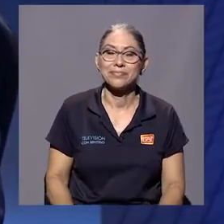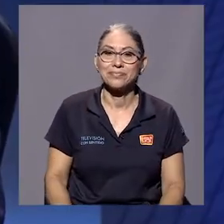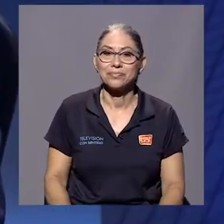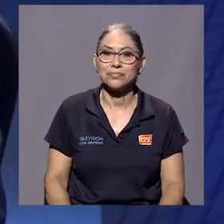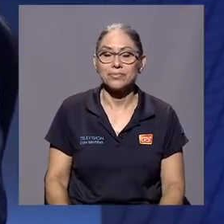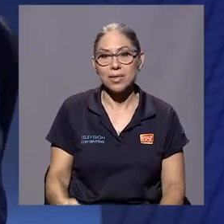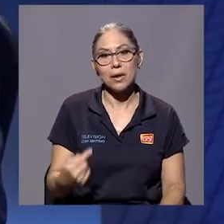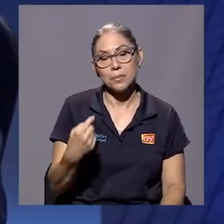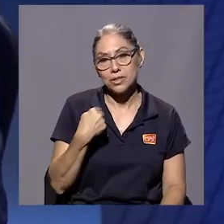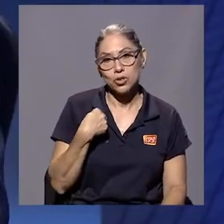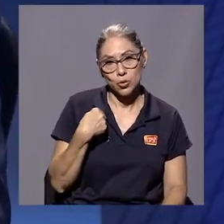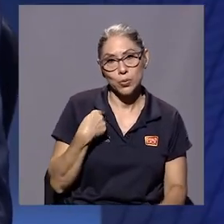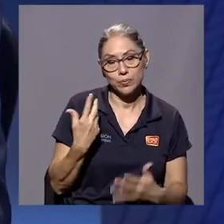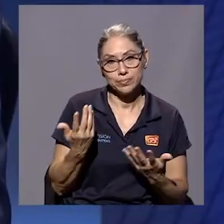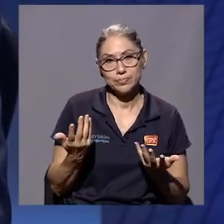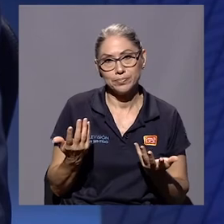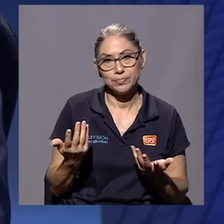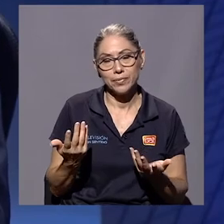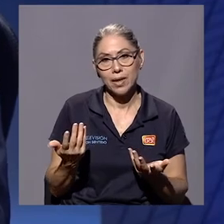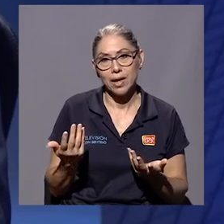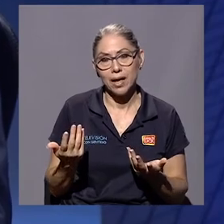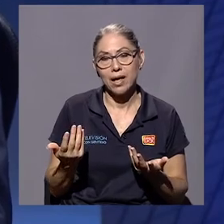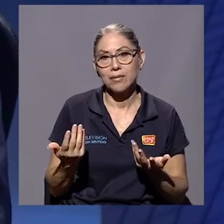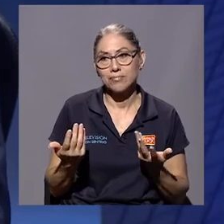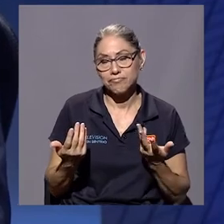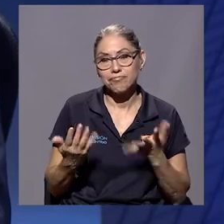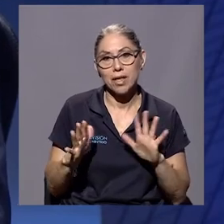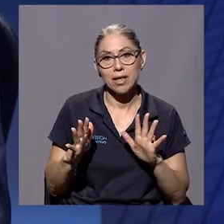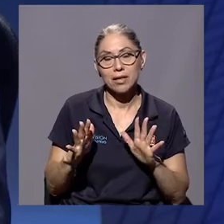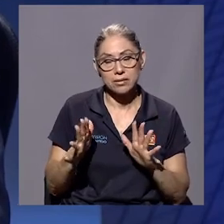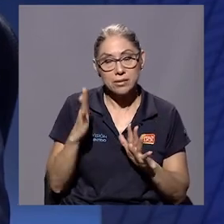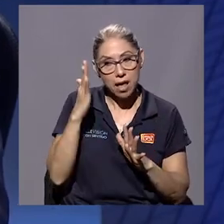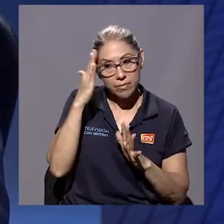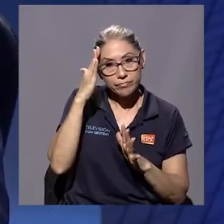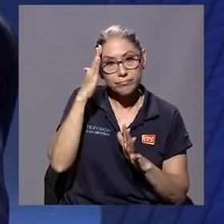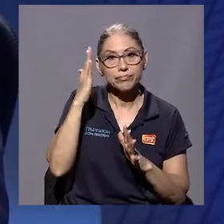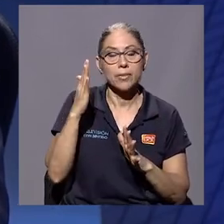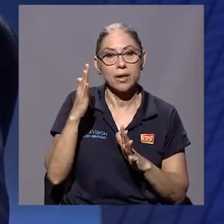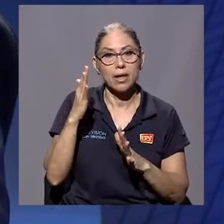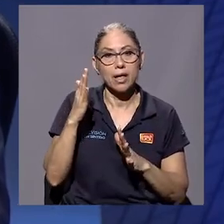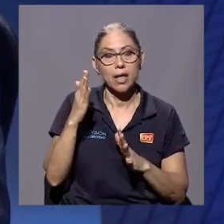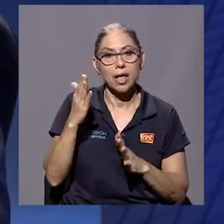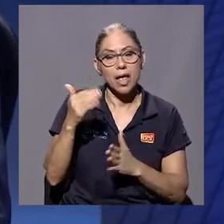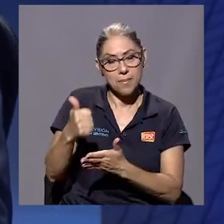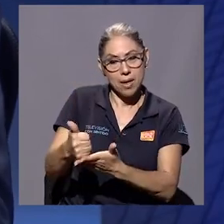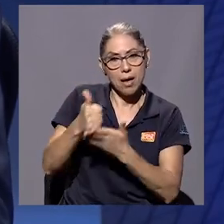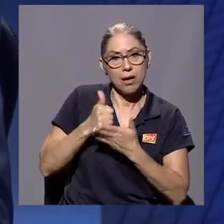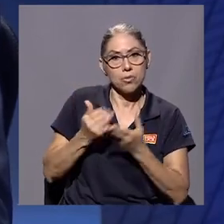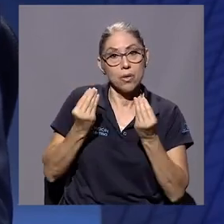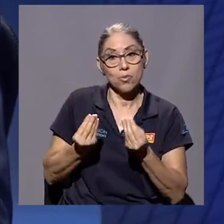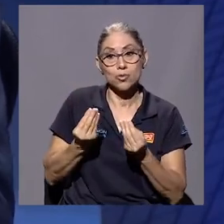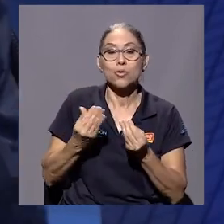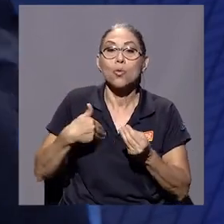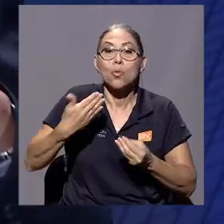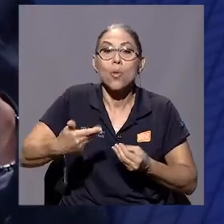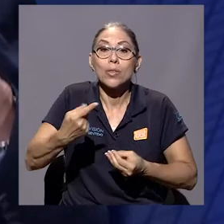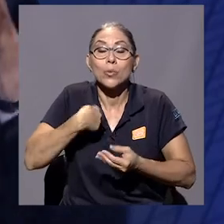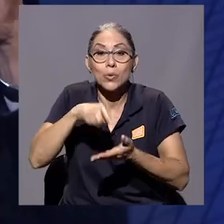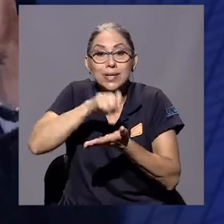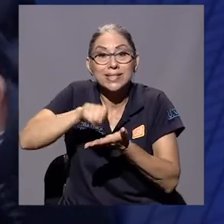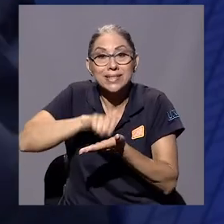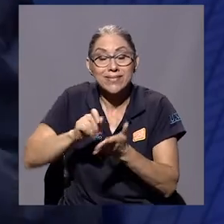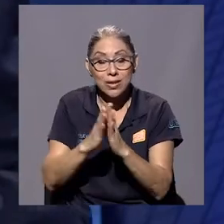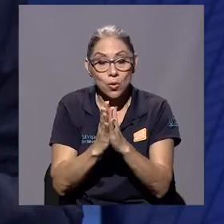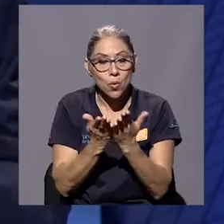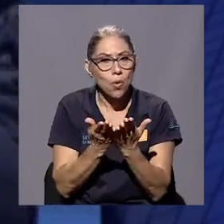yo he tomado nota y me ha servido de que en la novela no hay que